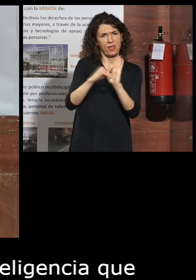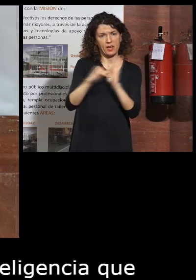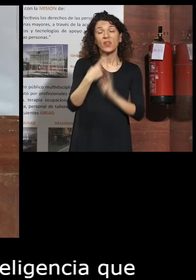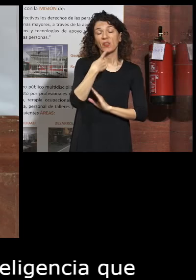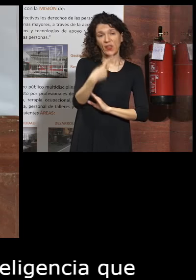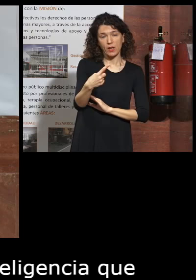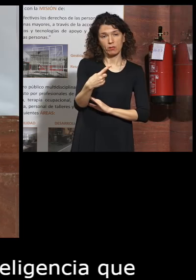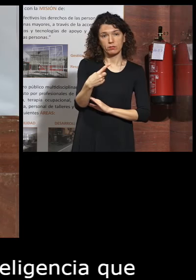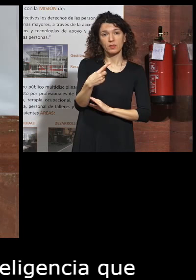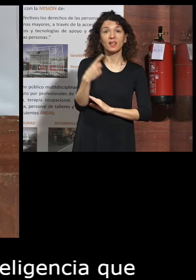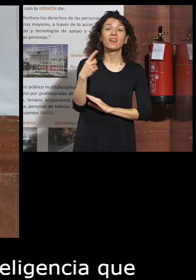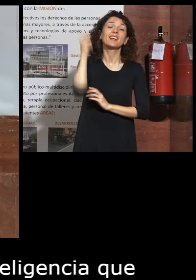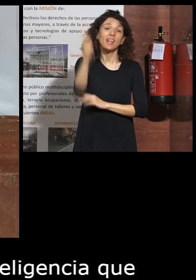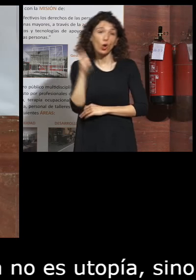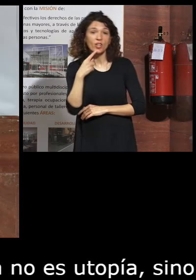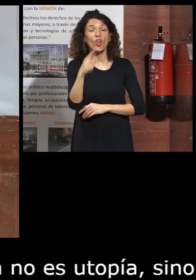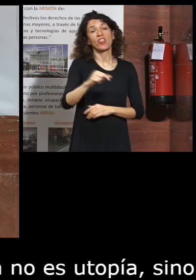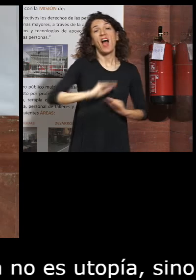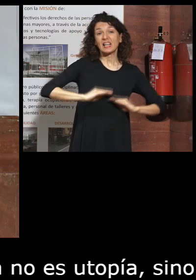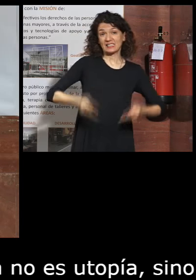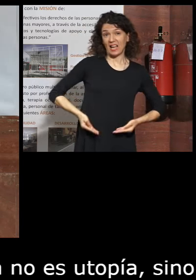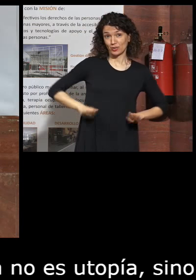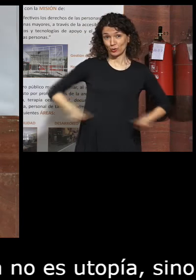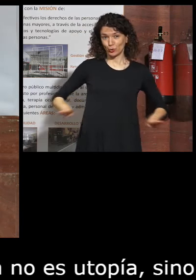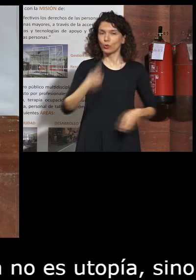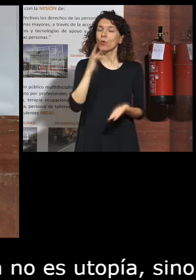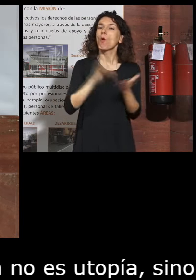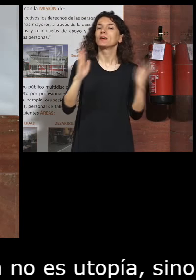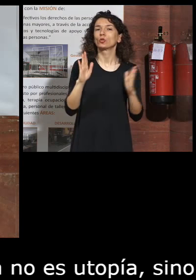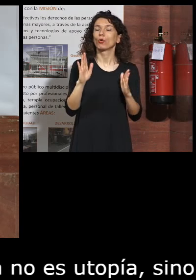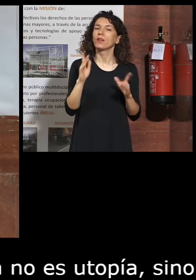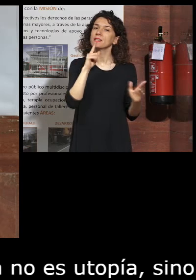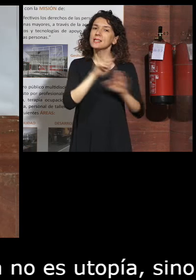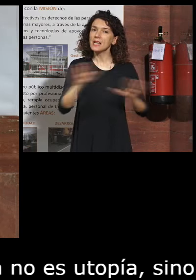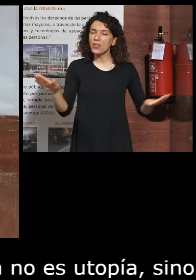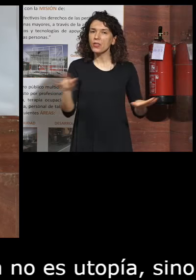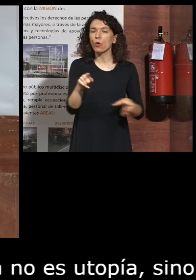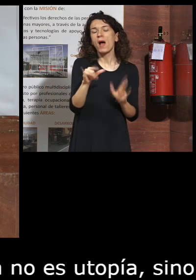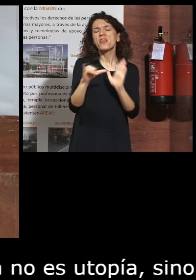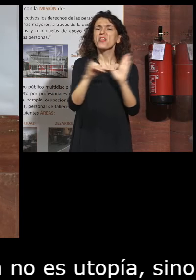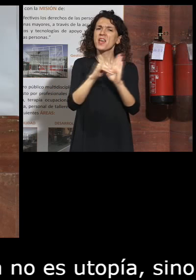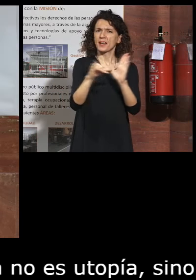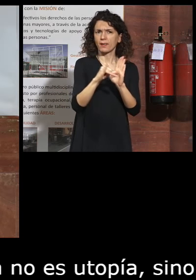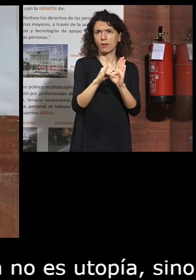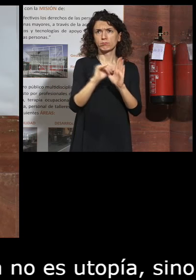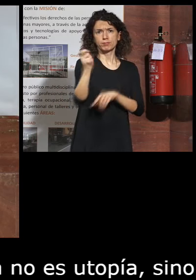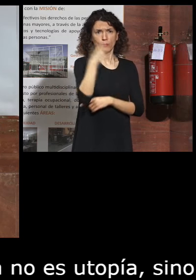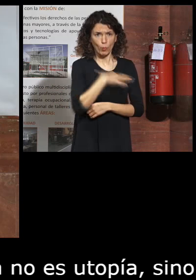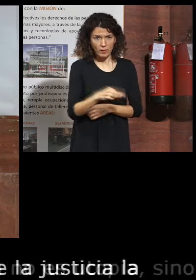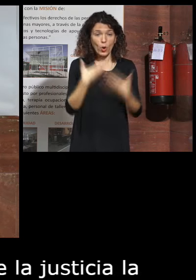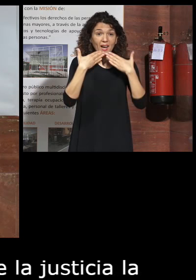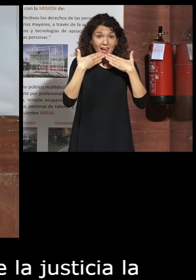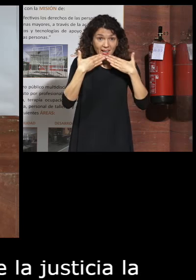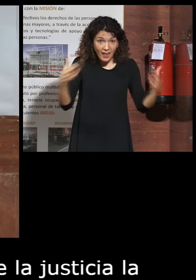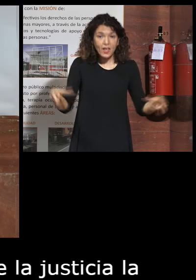lo decía don Quijote a Sancho en un momento de lucidez ese momento yo creo que está más cerca y gracias a los que hacéis posible